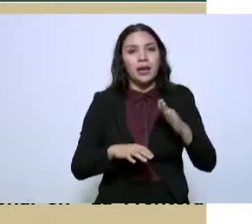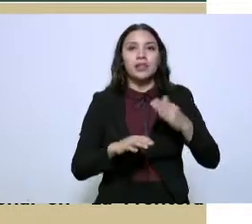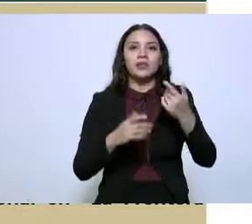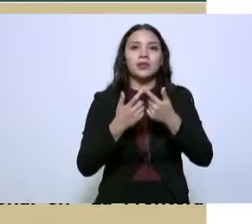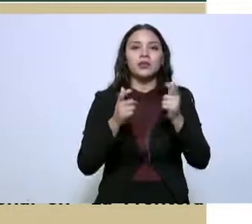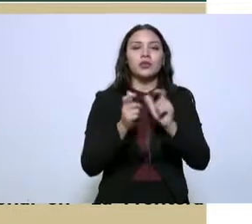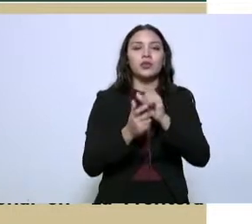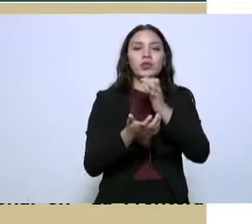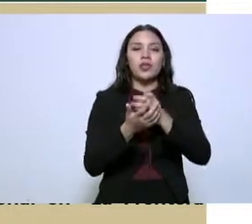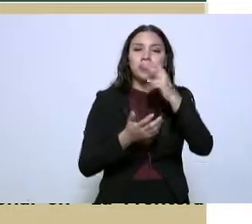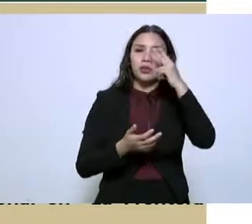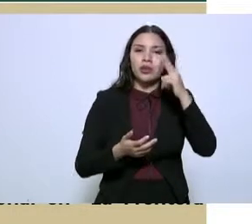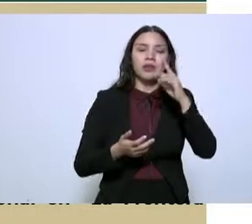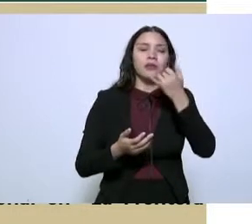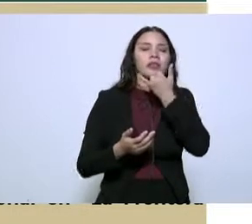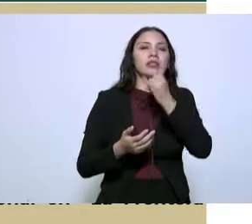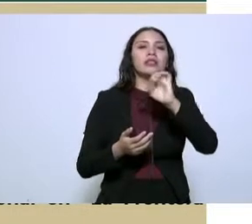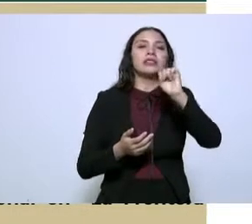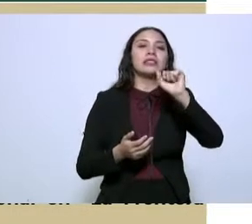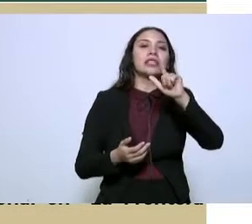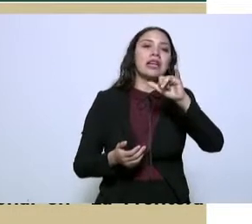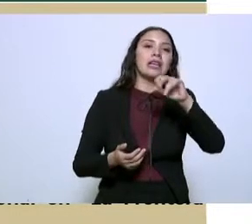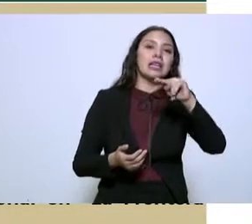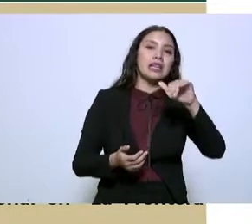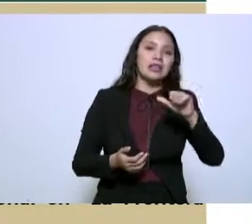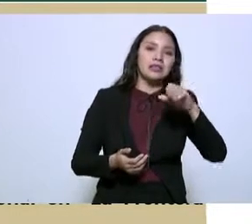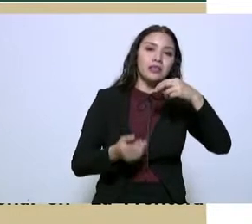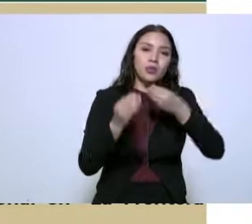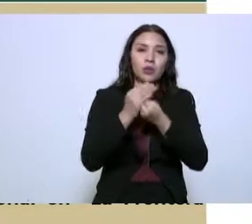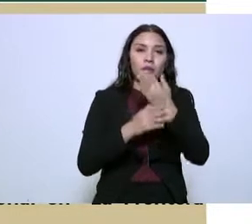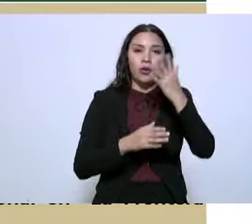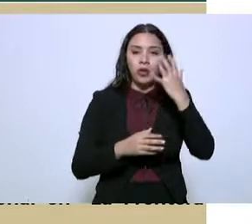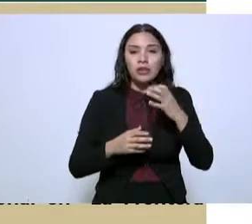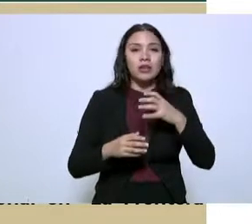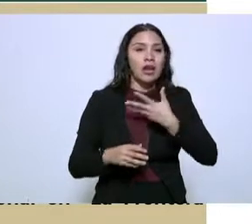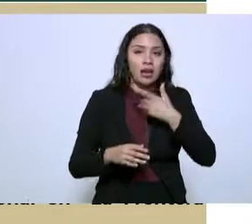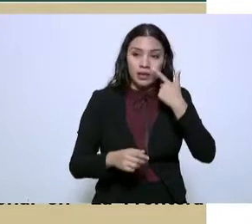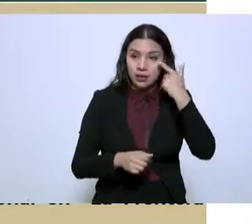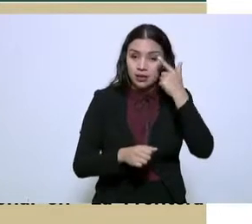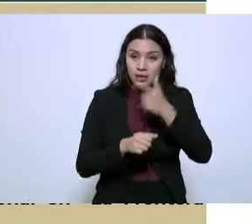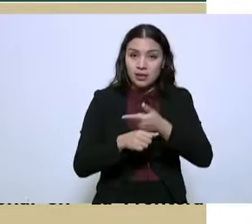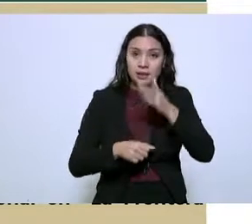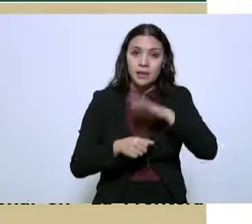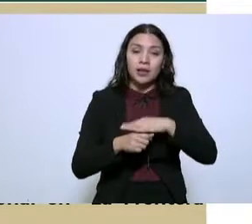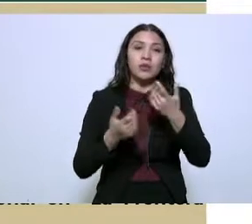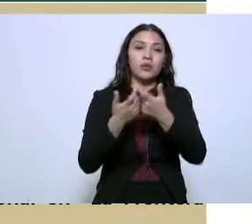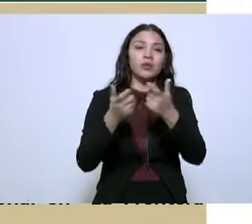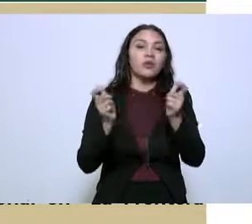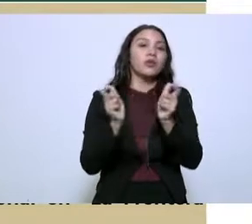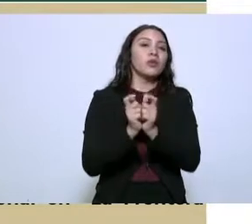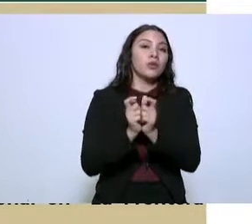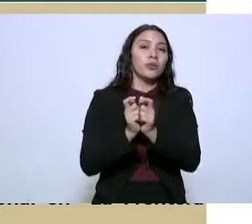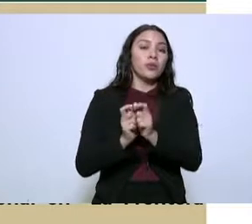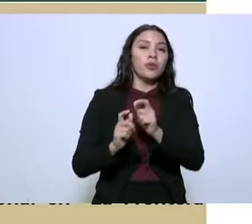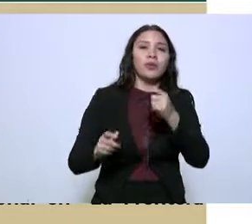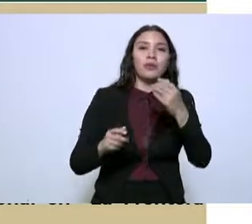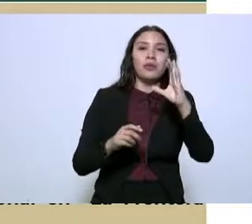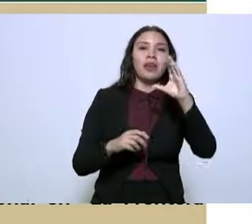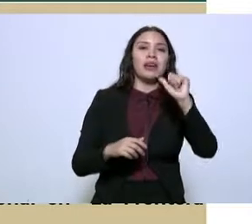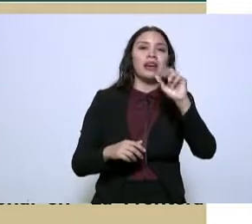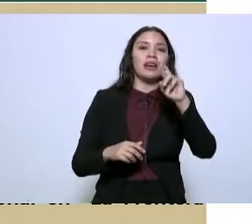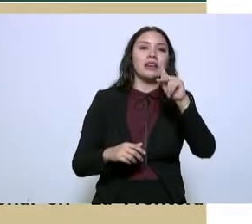hizo el aseguramiento de un delincuente del cártel del Golfo,